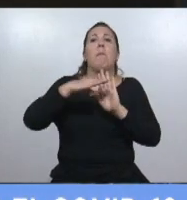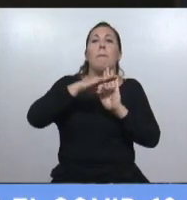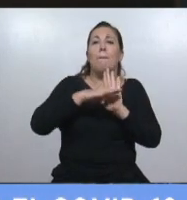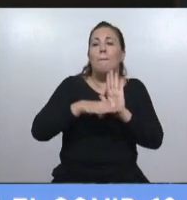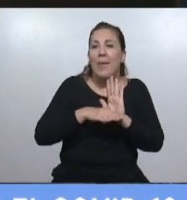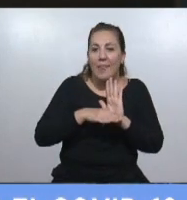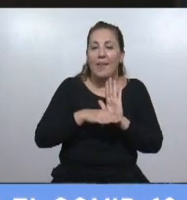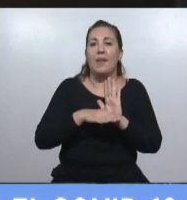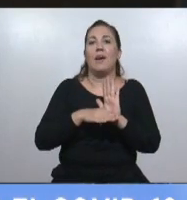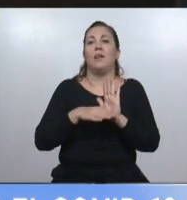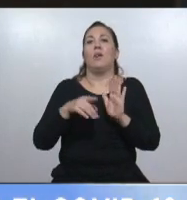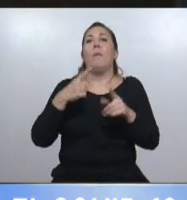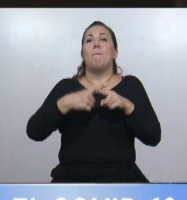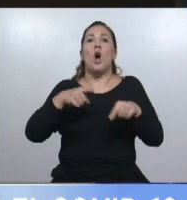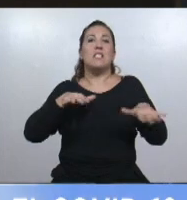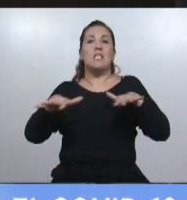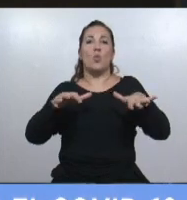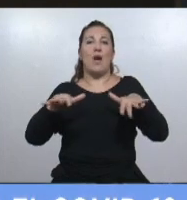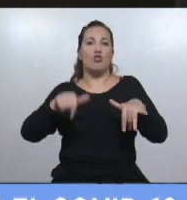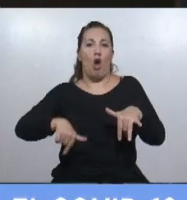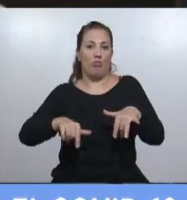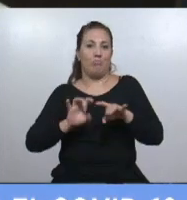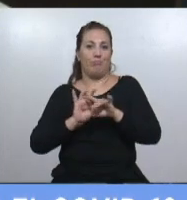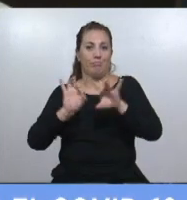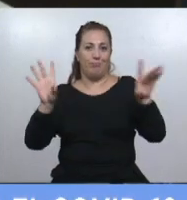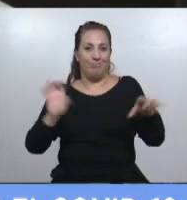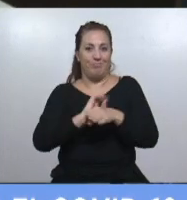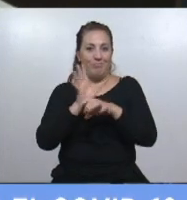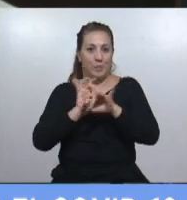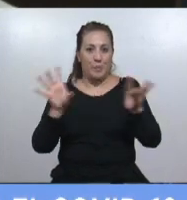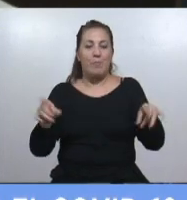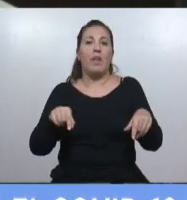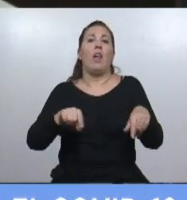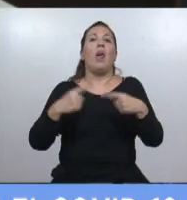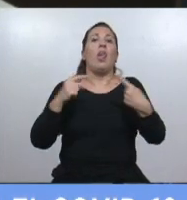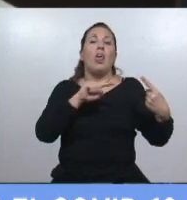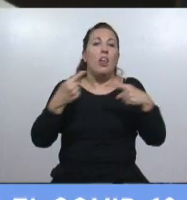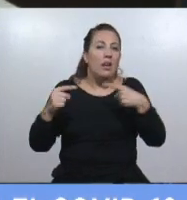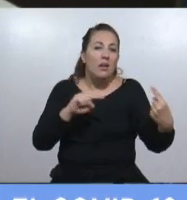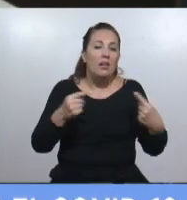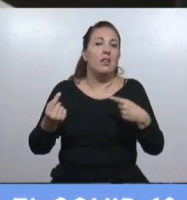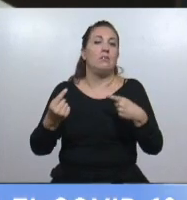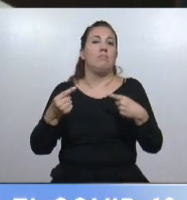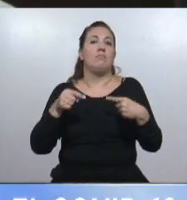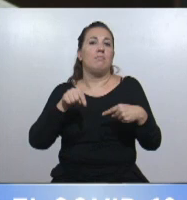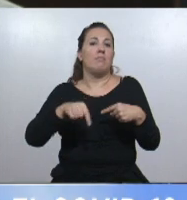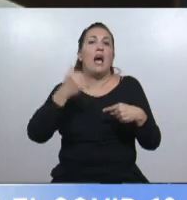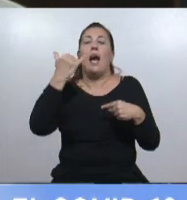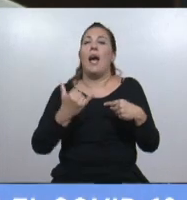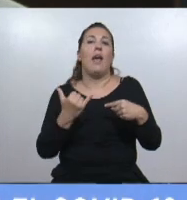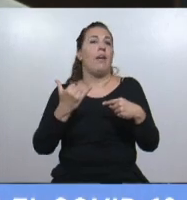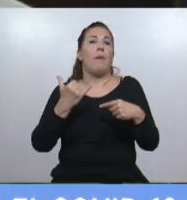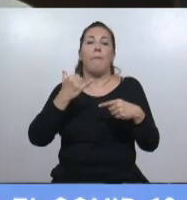en función de la situación epidemiológica. Estas discusiones en las que se mezclaron